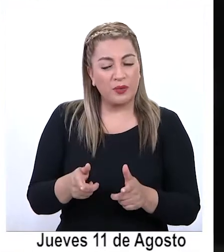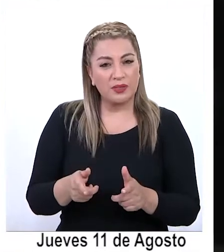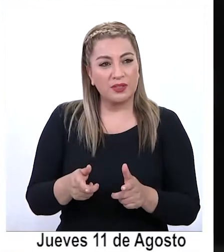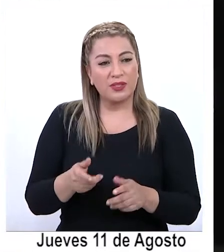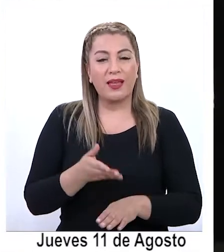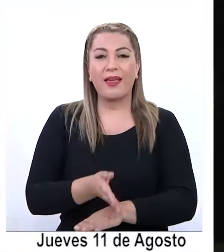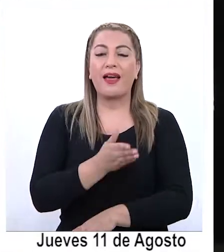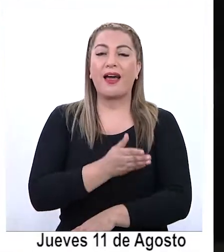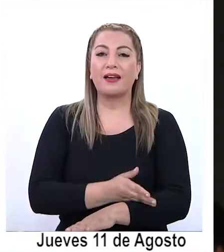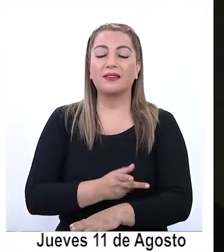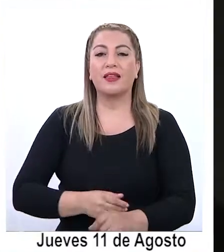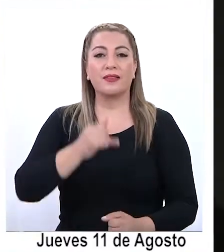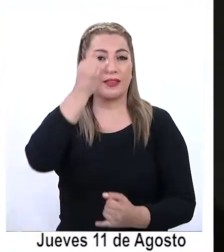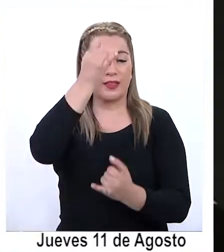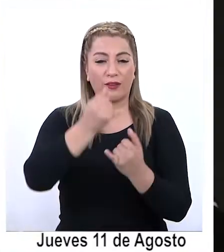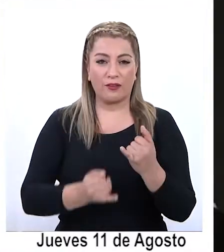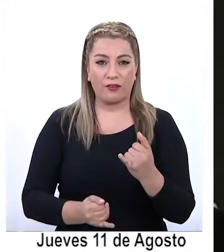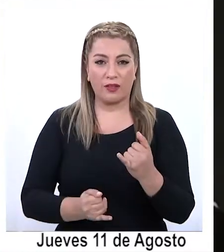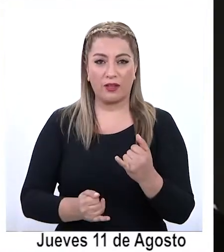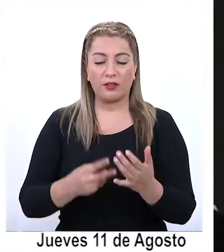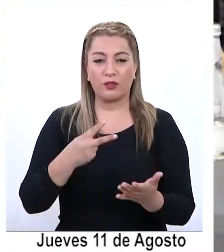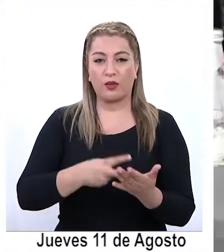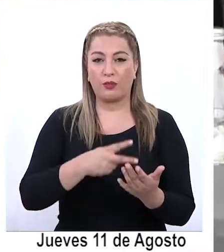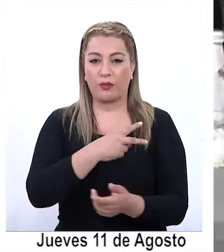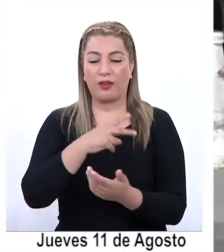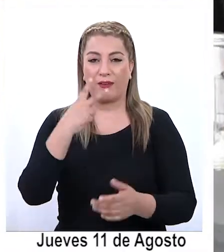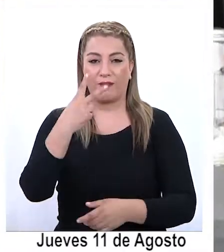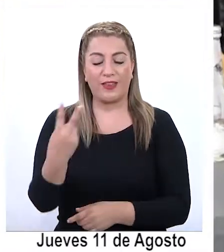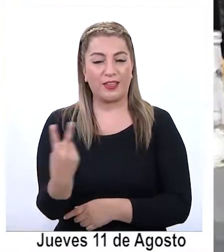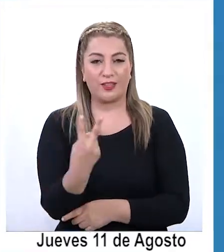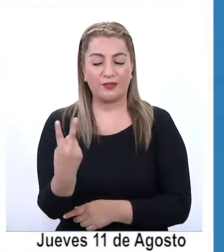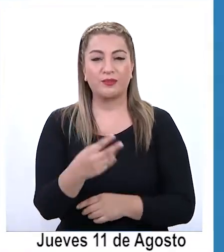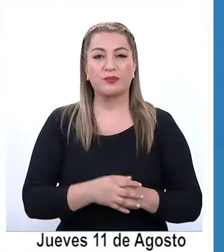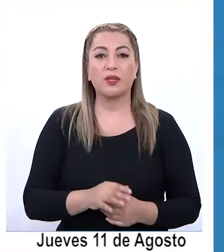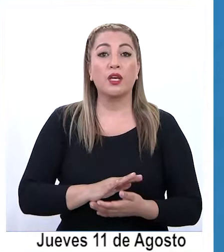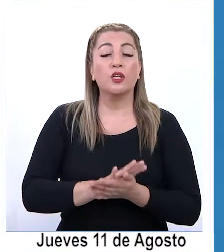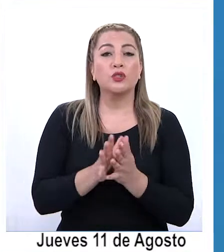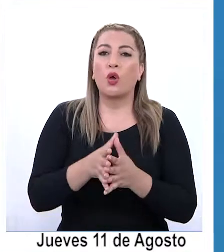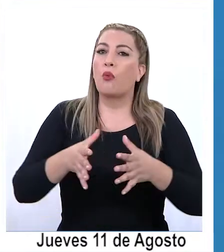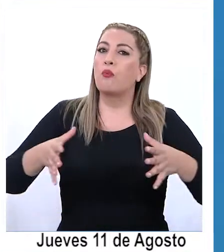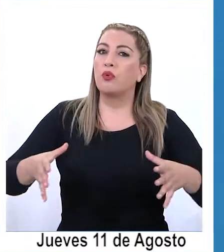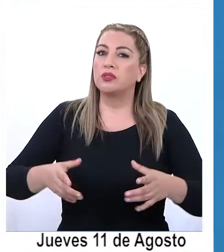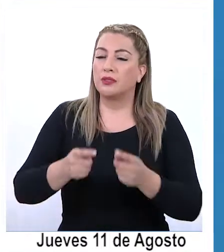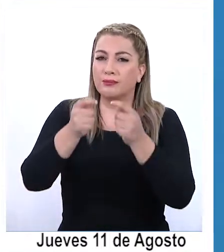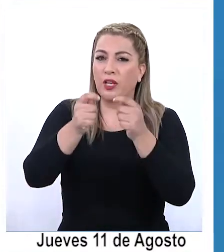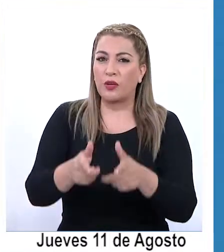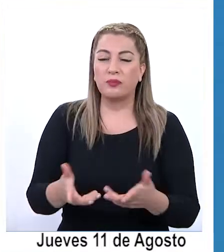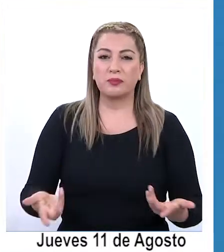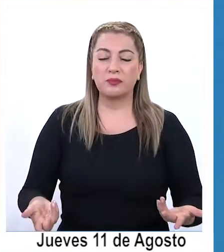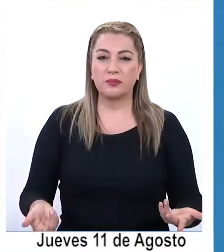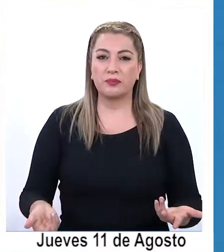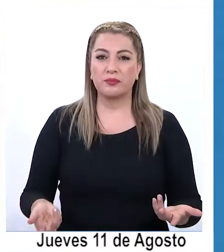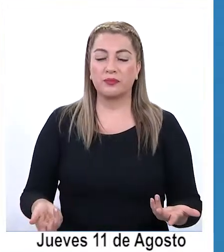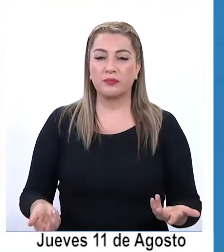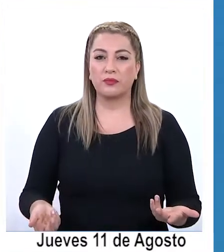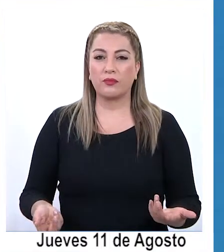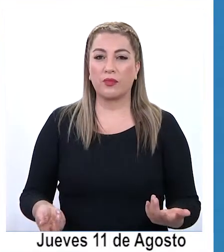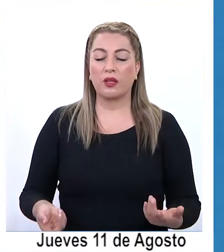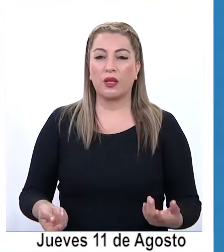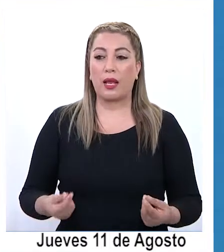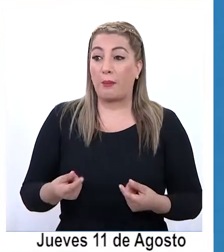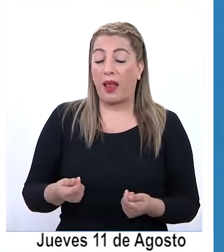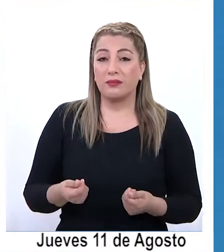antes de que concluya 2022. Toda esta gran cantidad de competencias que se están